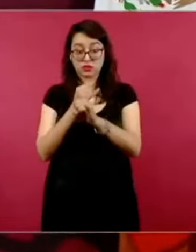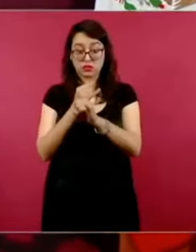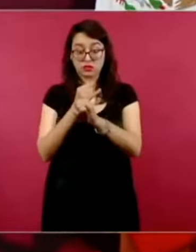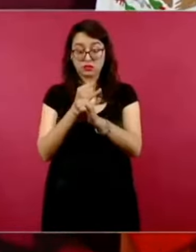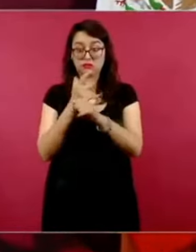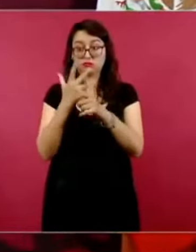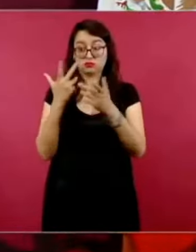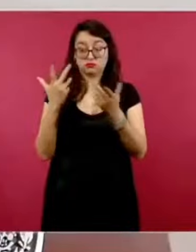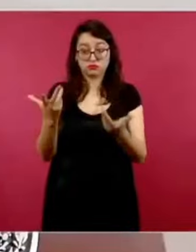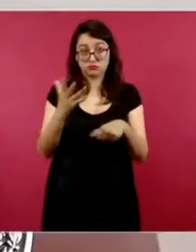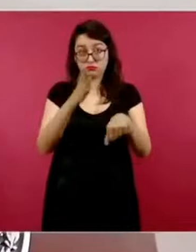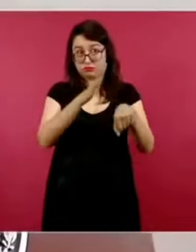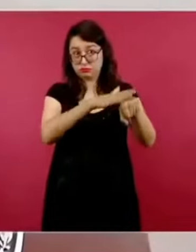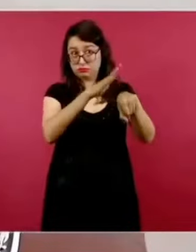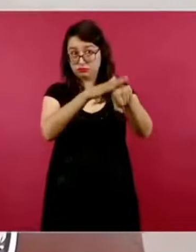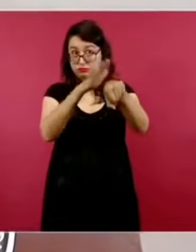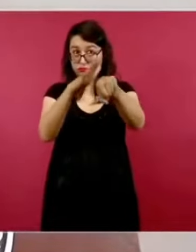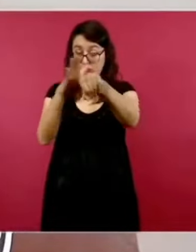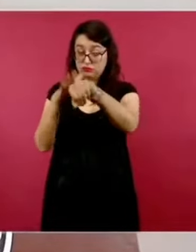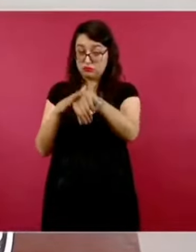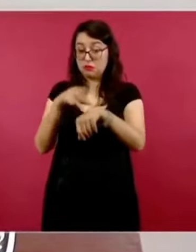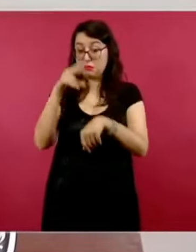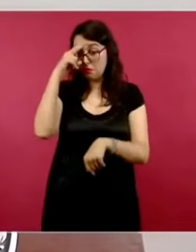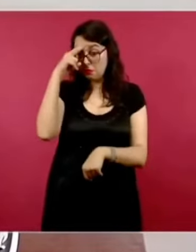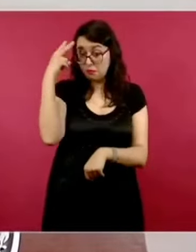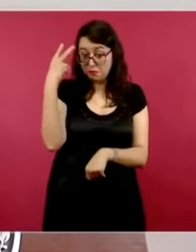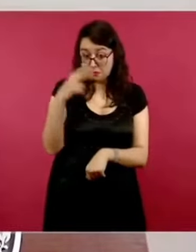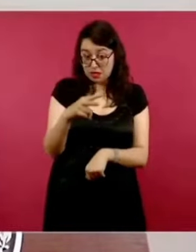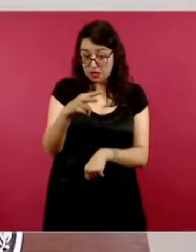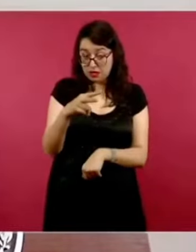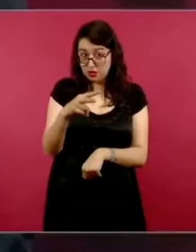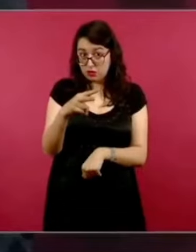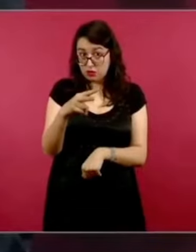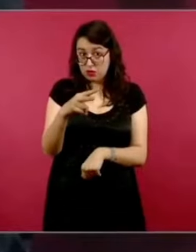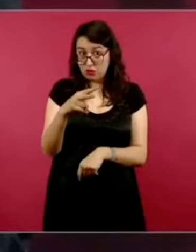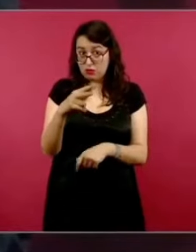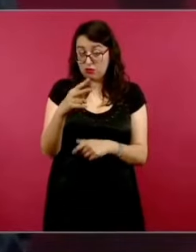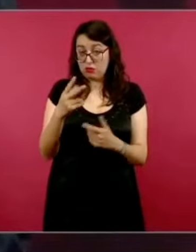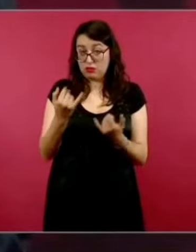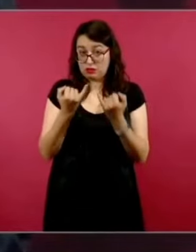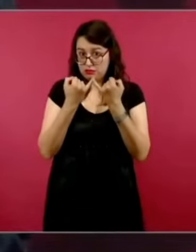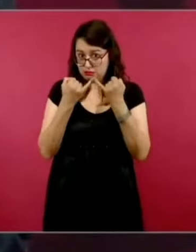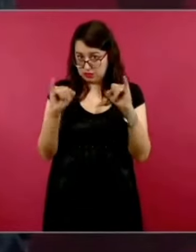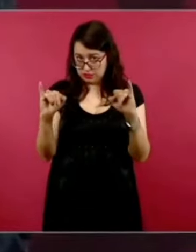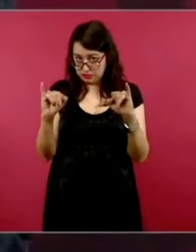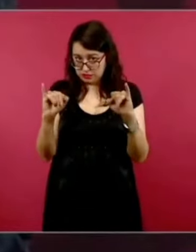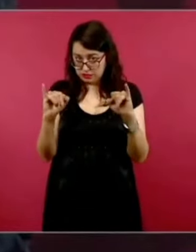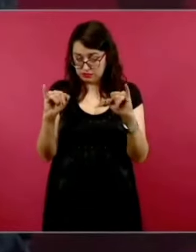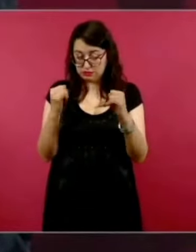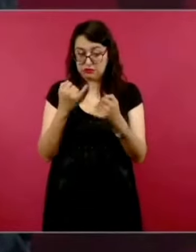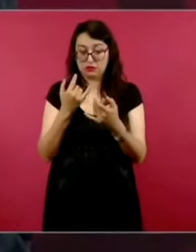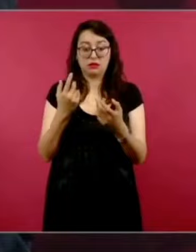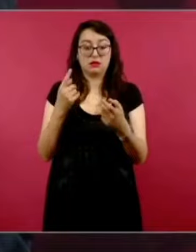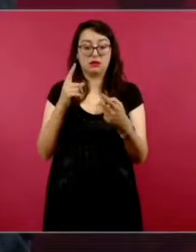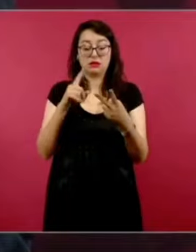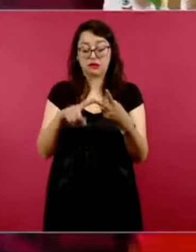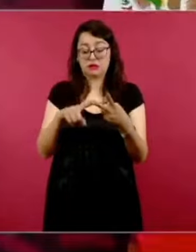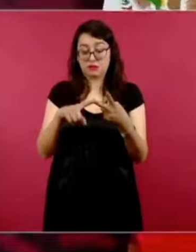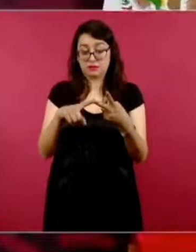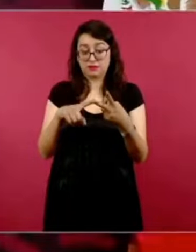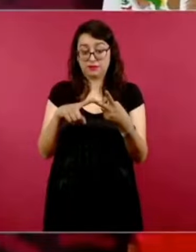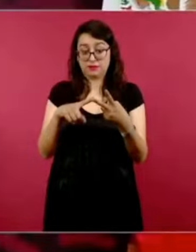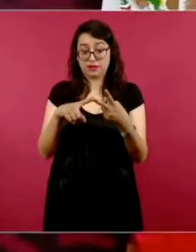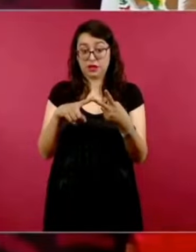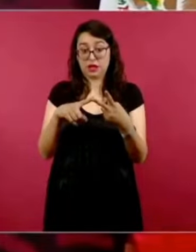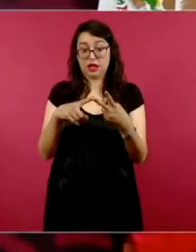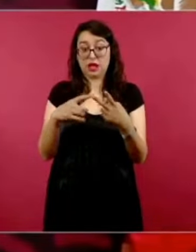y nuestra soberanía para que no puedan